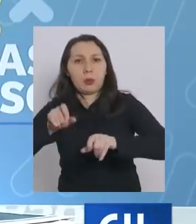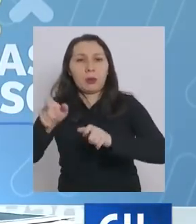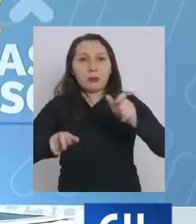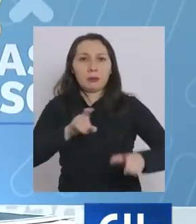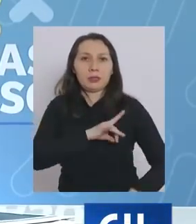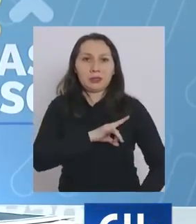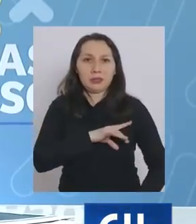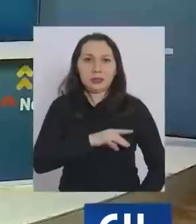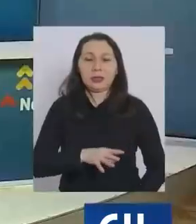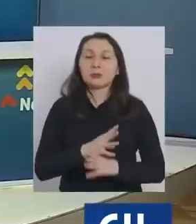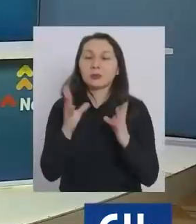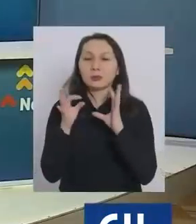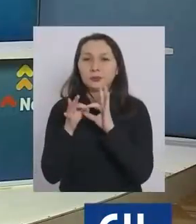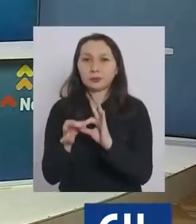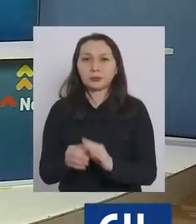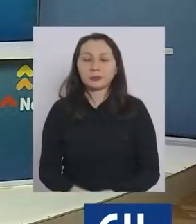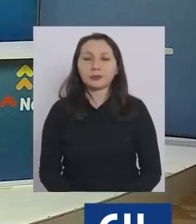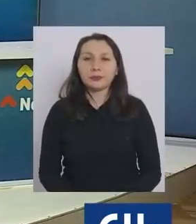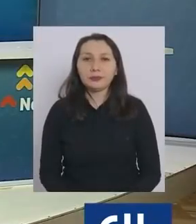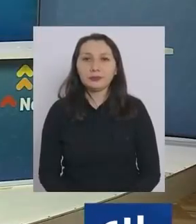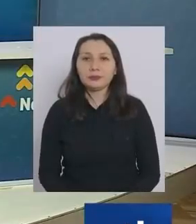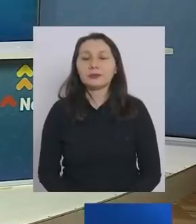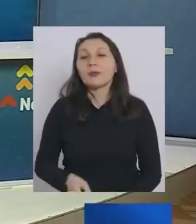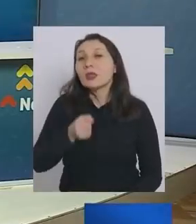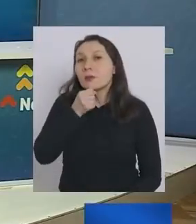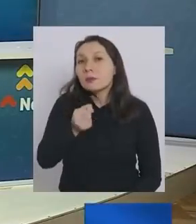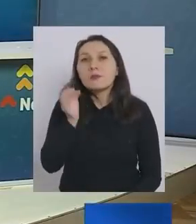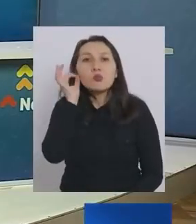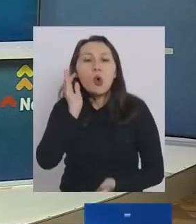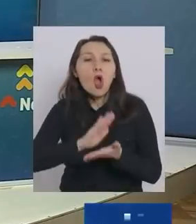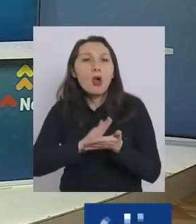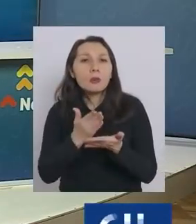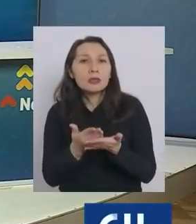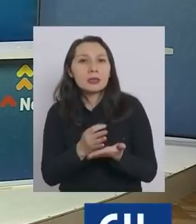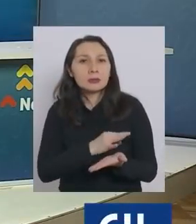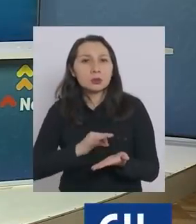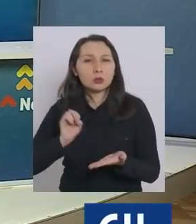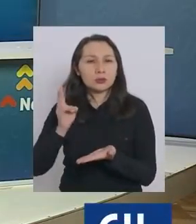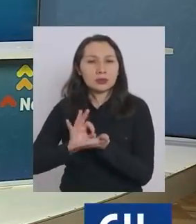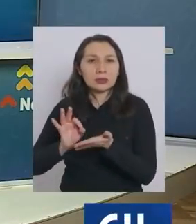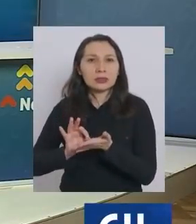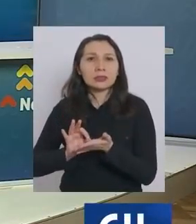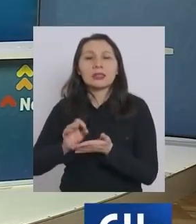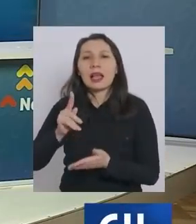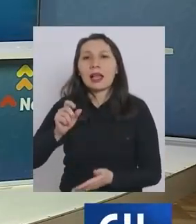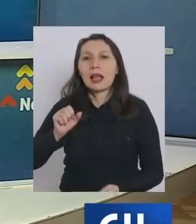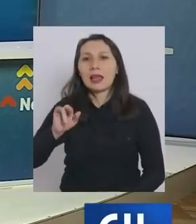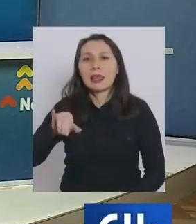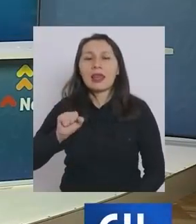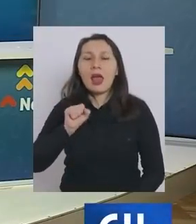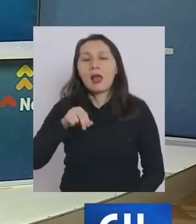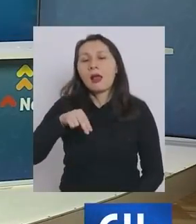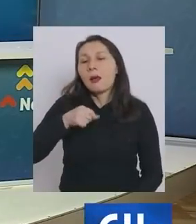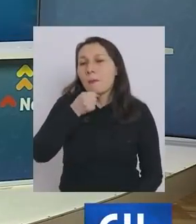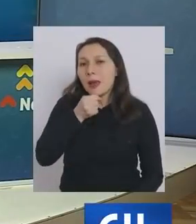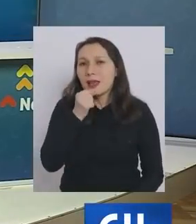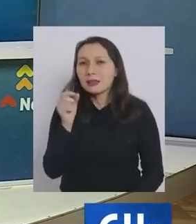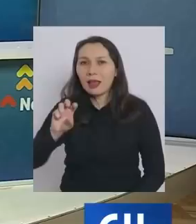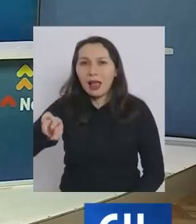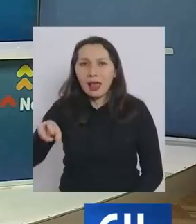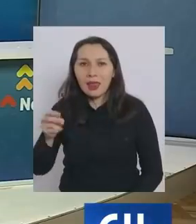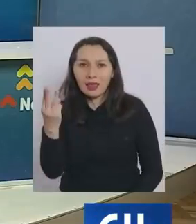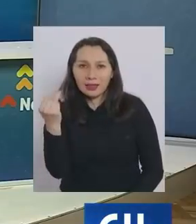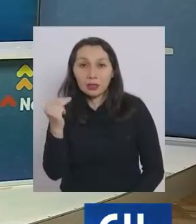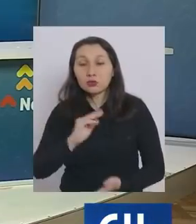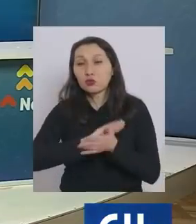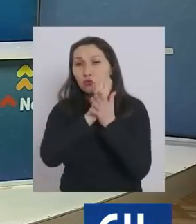chilena muchas gracias ¿cómo está ministro? subsecretarios buenas tardes Karina Zúñiga periodista Canal 13 ya que